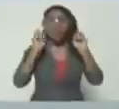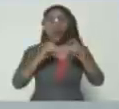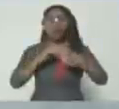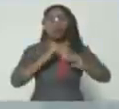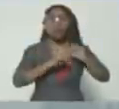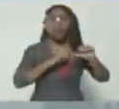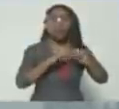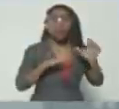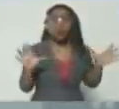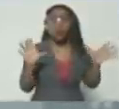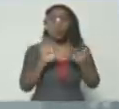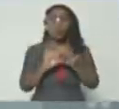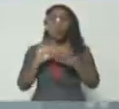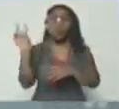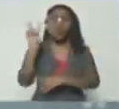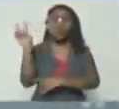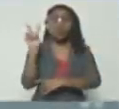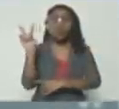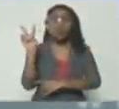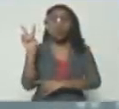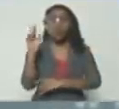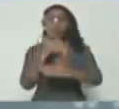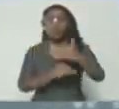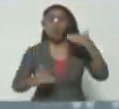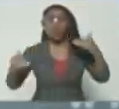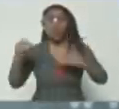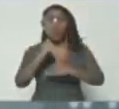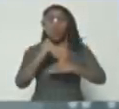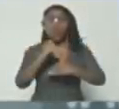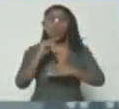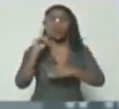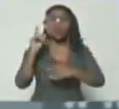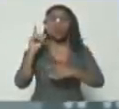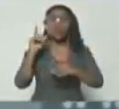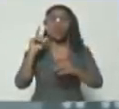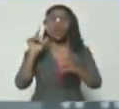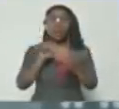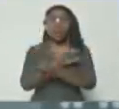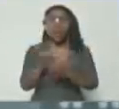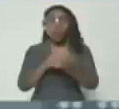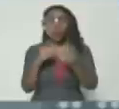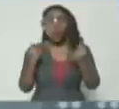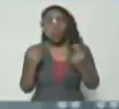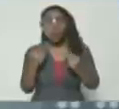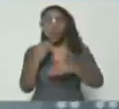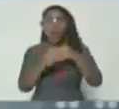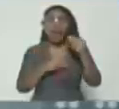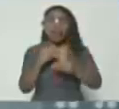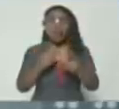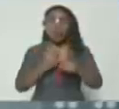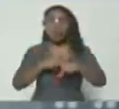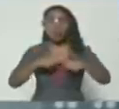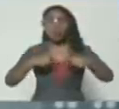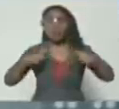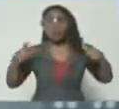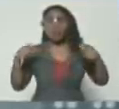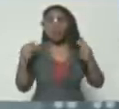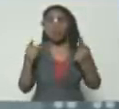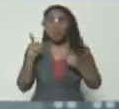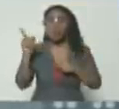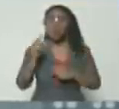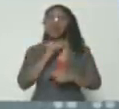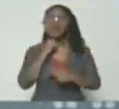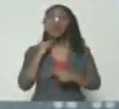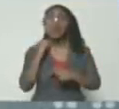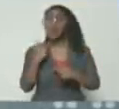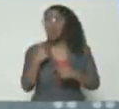unirse por Venezuela, de superar la crisis económica, de generar riqueza. Viene ahí un cura,